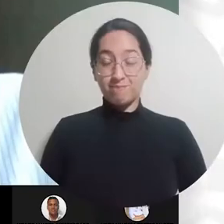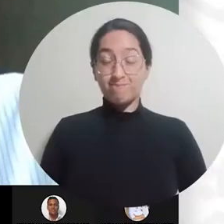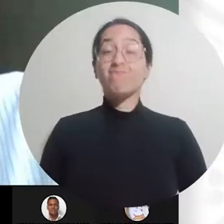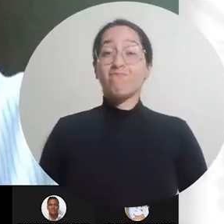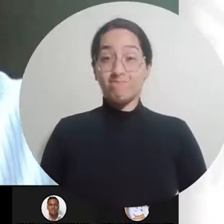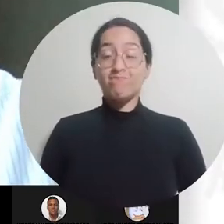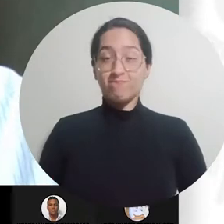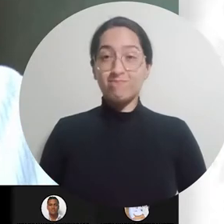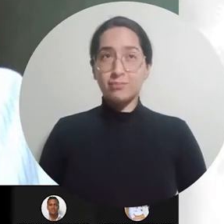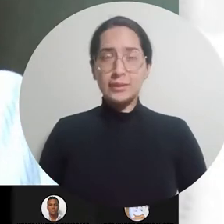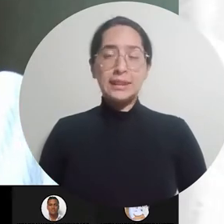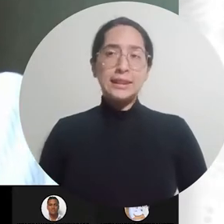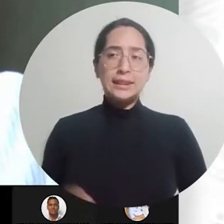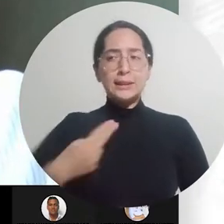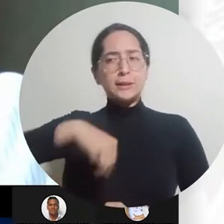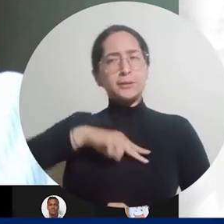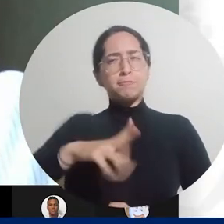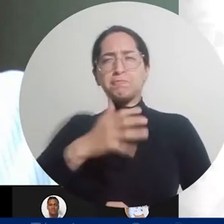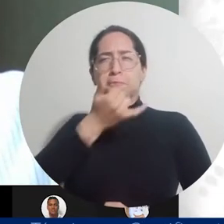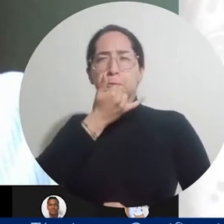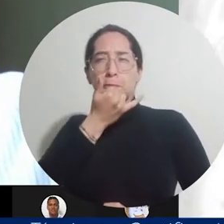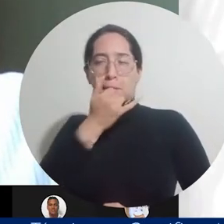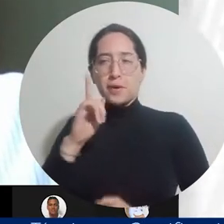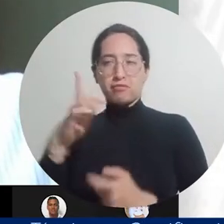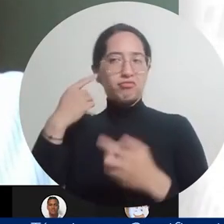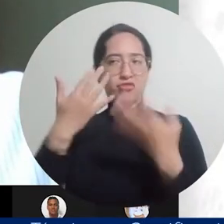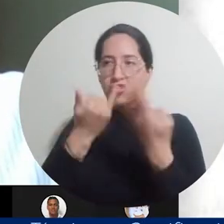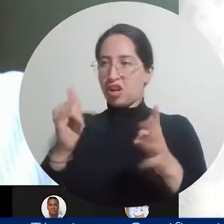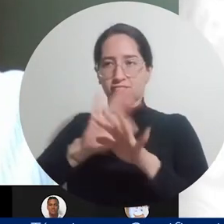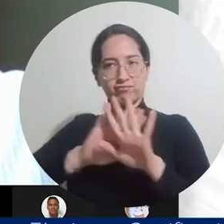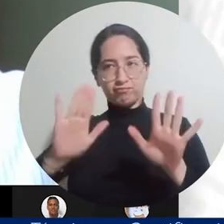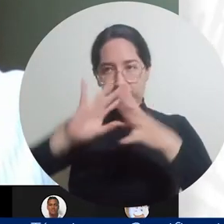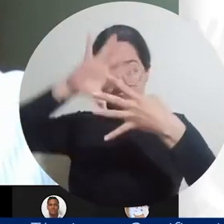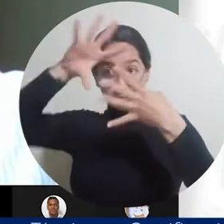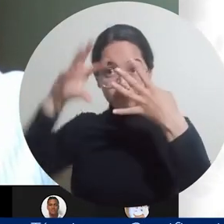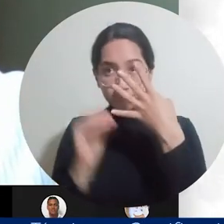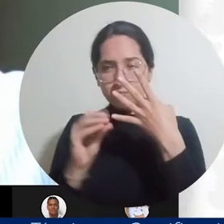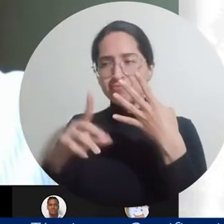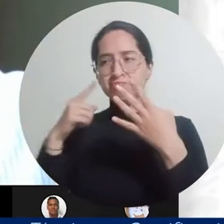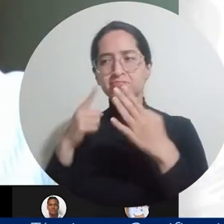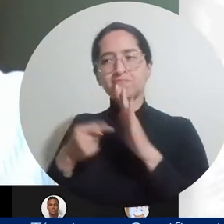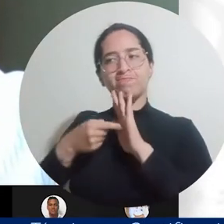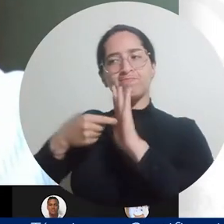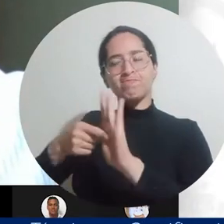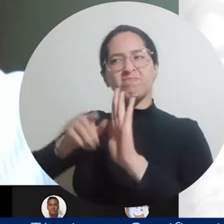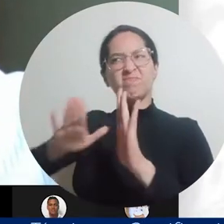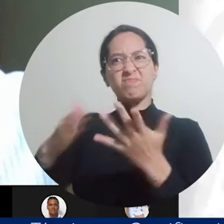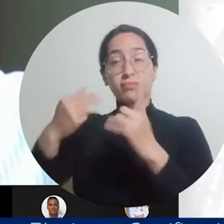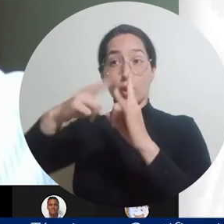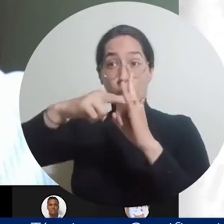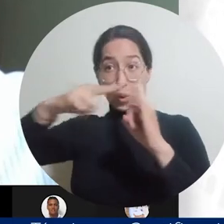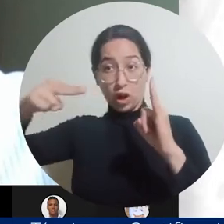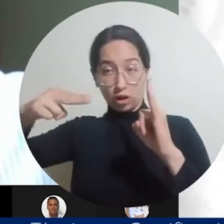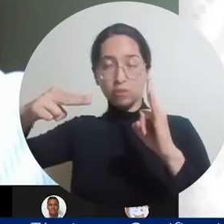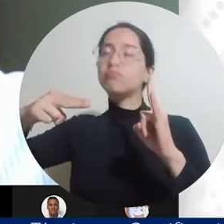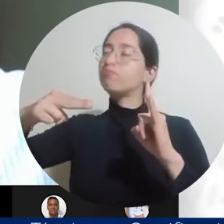Pudimos entonces identificar y concluir que la universidad sigue